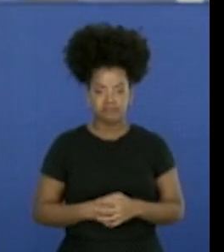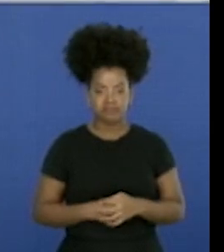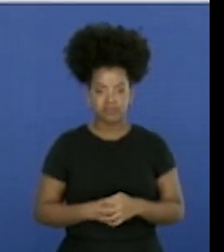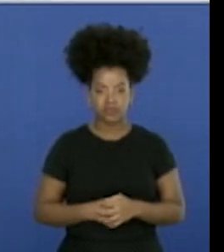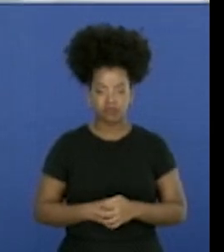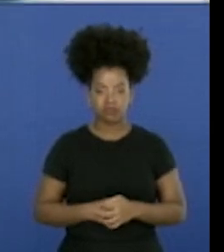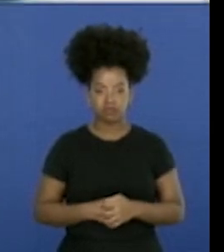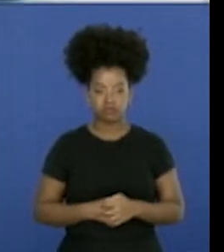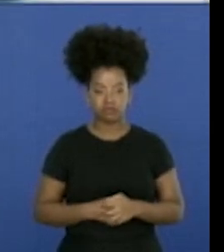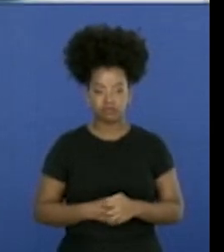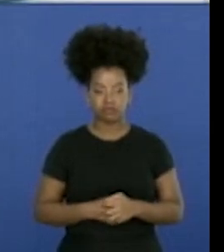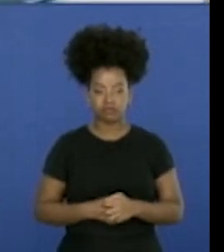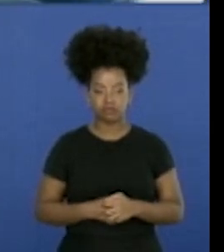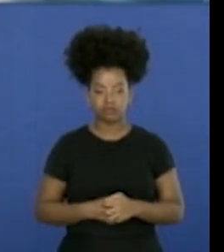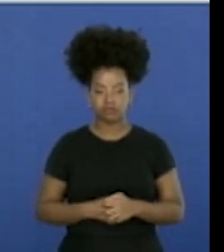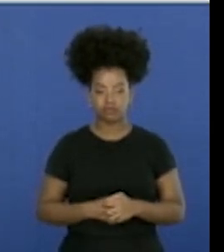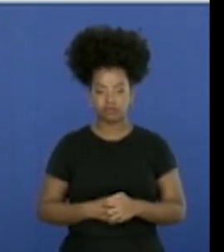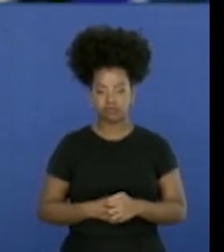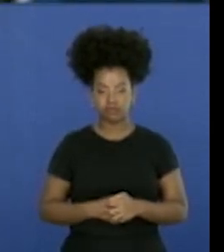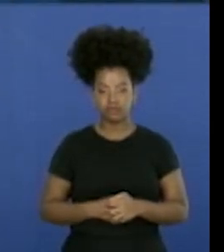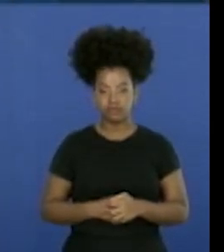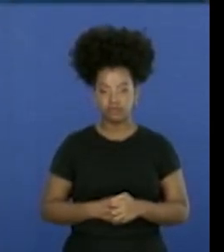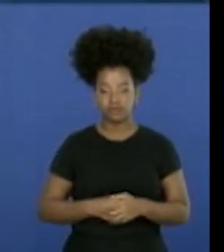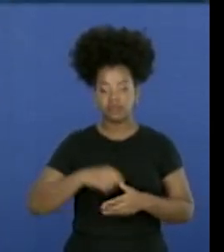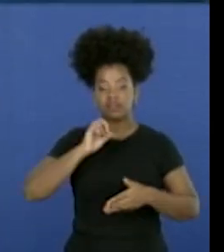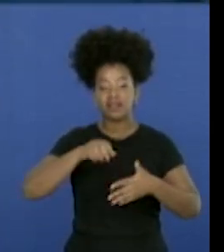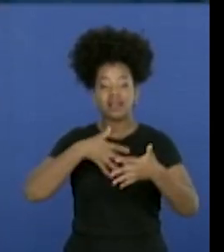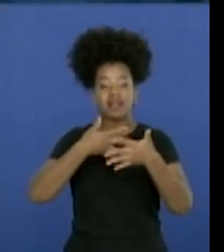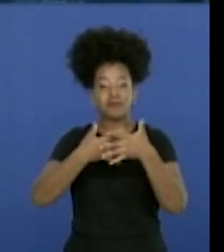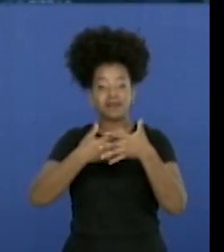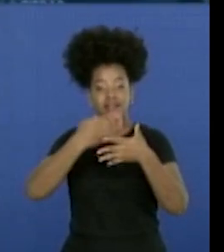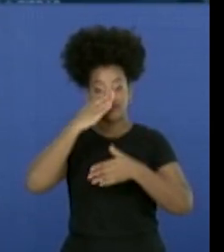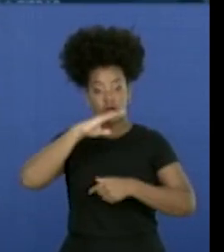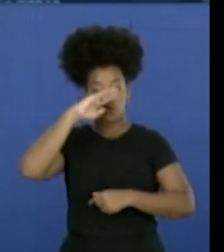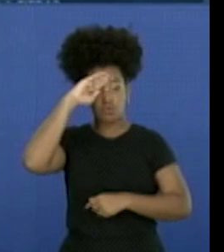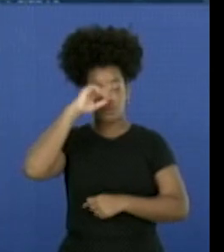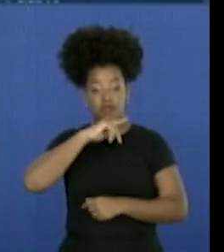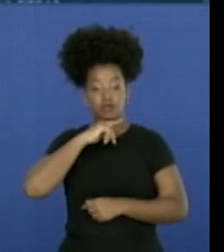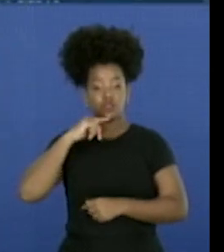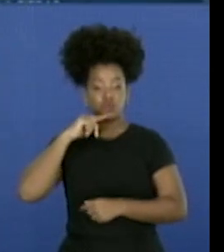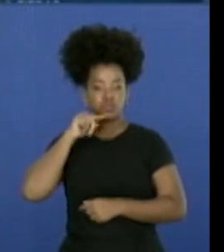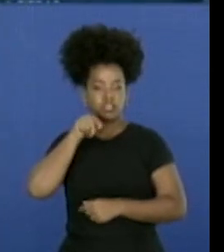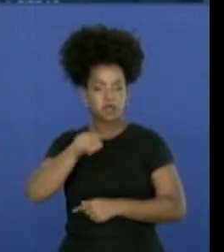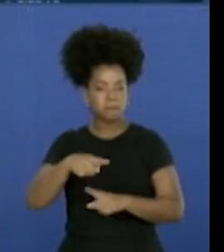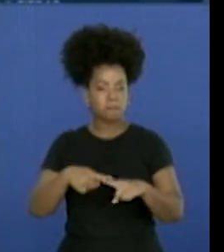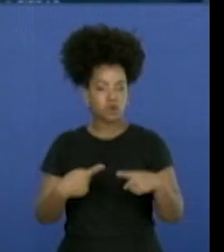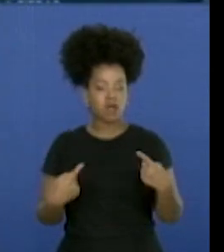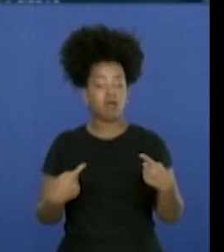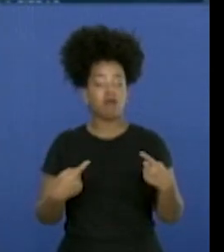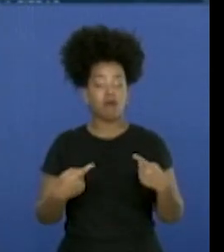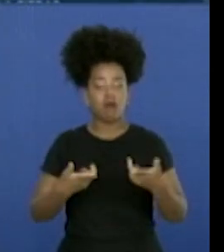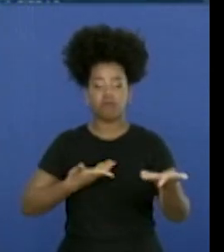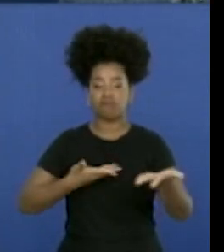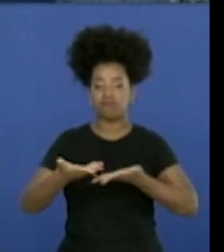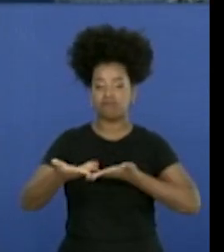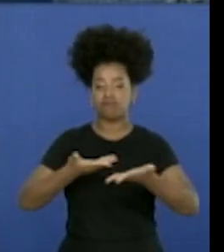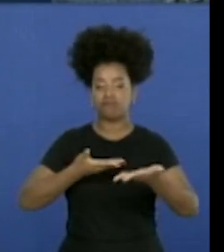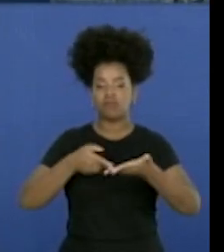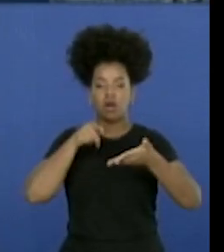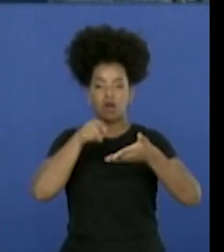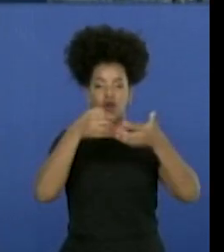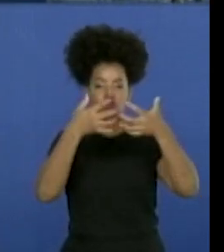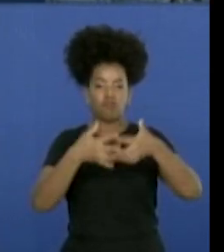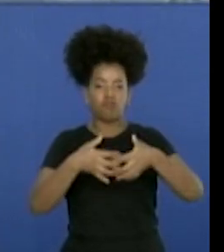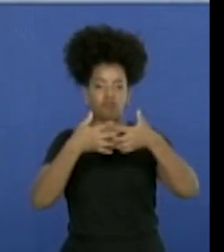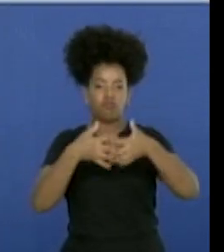La AE lleva el nombre de Cuba Rus y es fruto de negociaciones emprendidas por la empresa de fabricación y servicios de instrumentos de